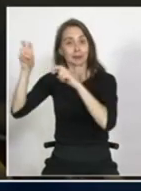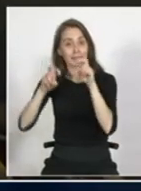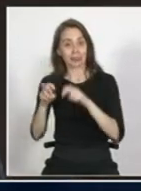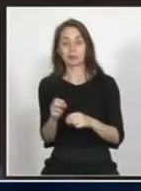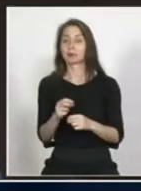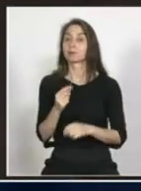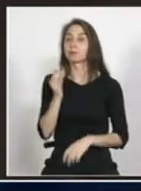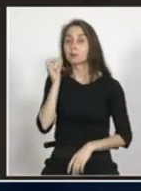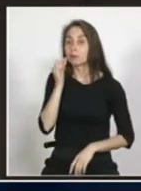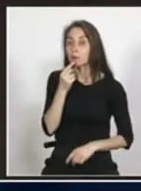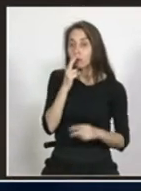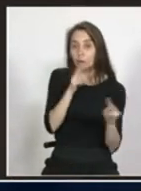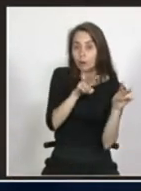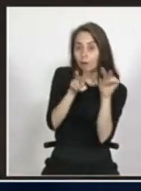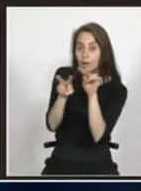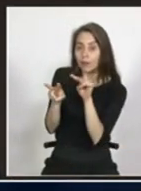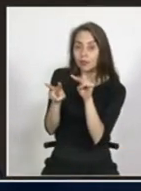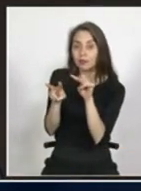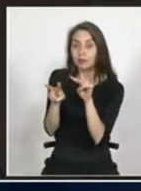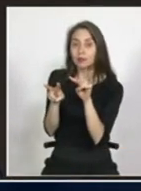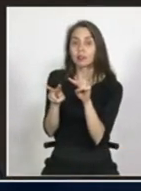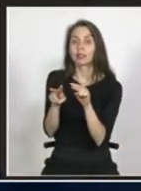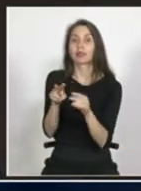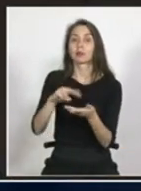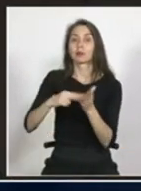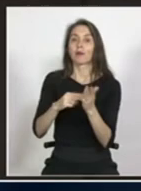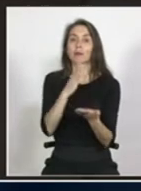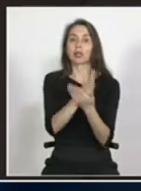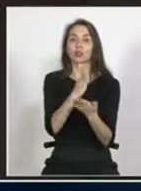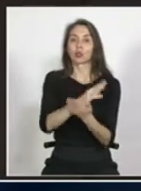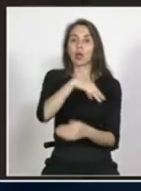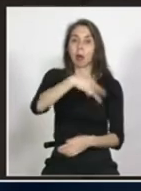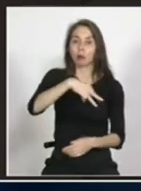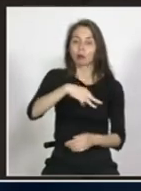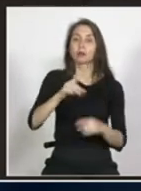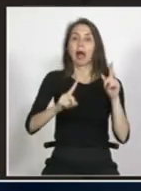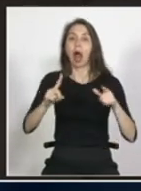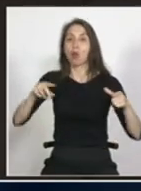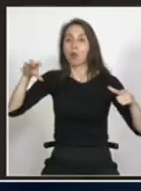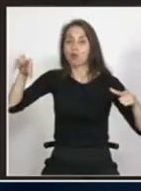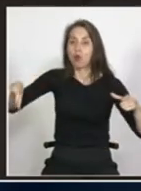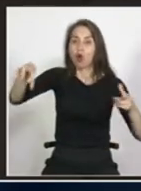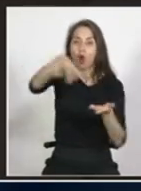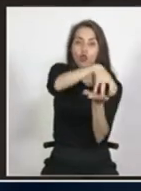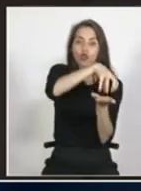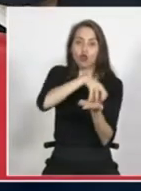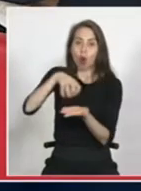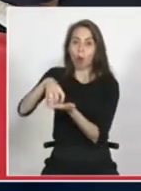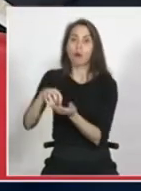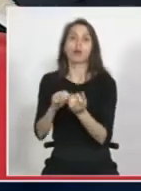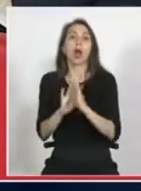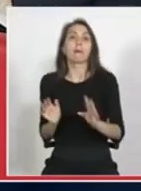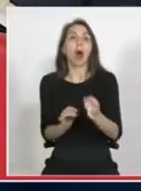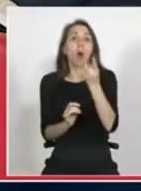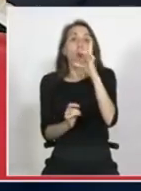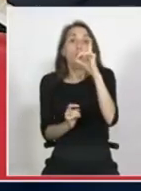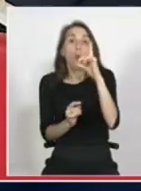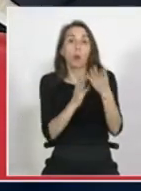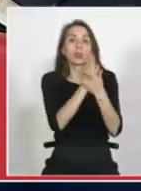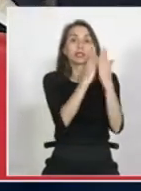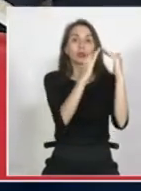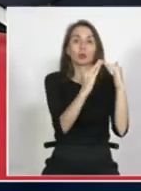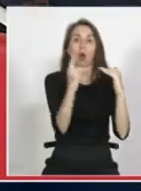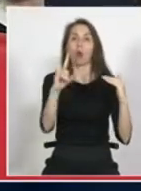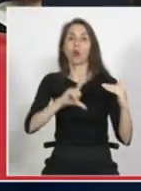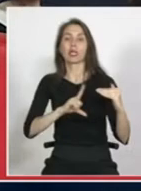observa cierta identificación, digamos, también en los sectores municipales. O sea, hay ciertas comunas donde hay una escuela o un liceo municipal donde por algún